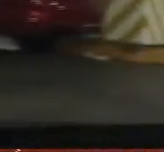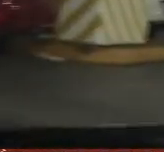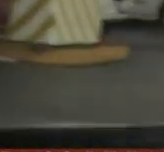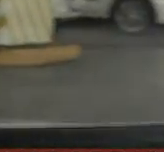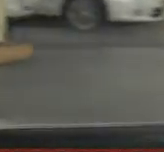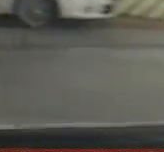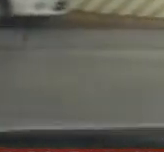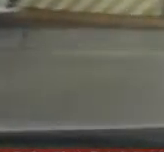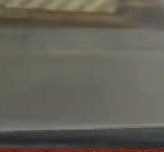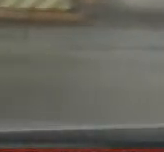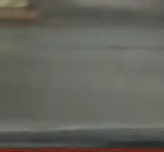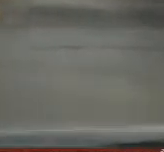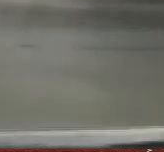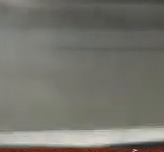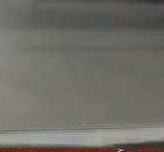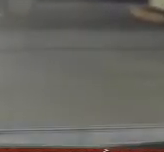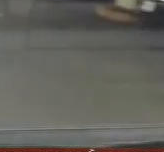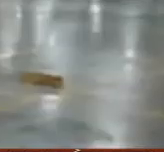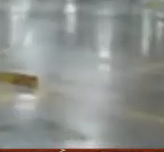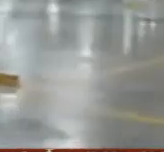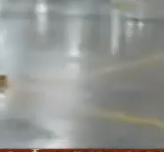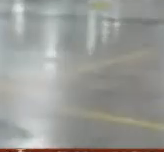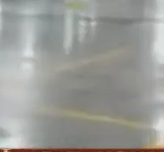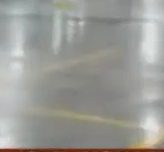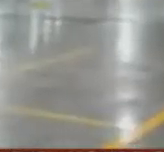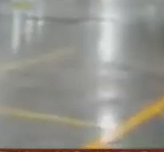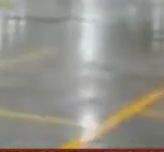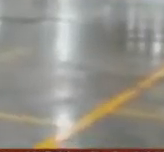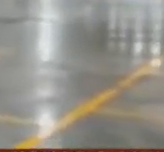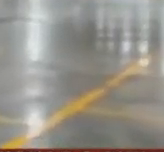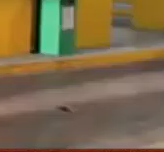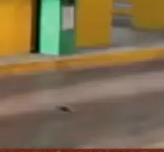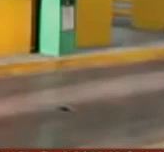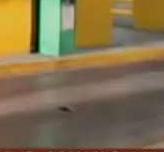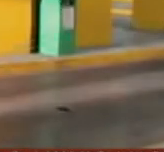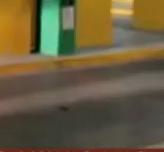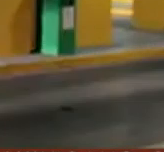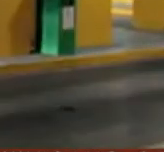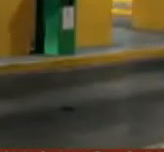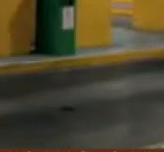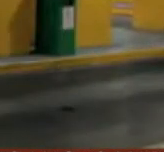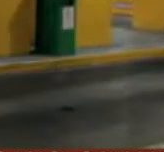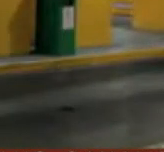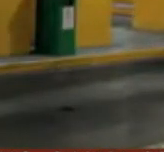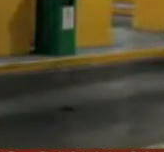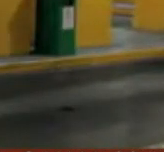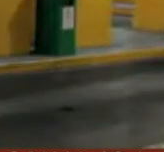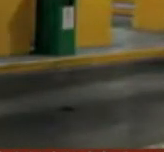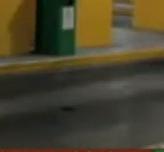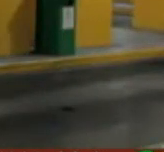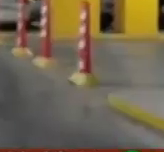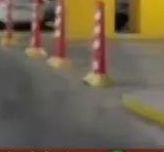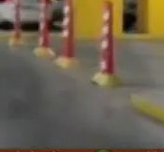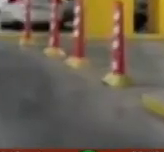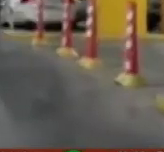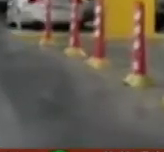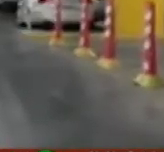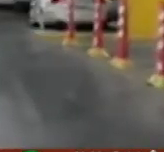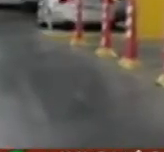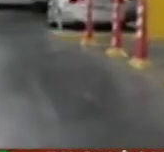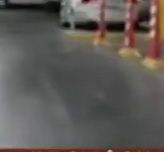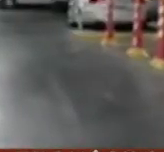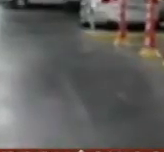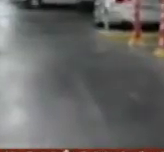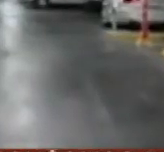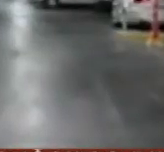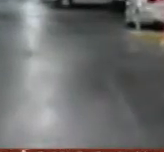no está amparado dentro de la cobertura, sobre todo cuando el estacionamiento se encuentra en niveles por debajo del suelo. En ese caso, se recomienda